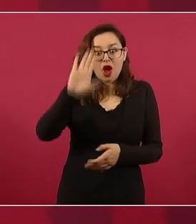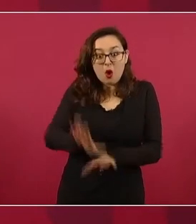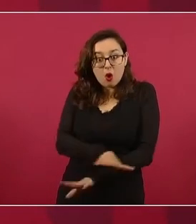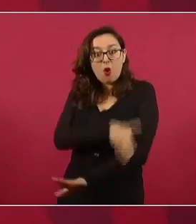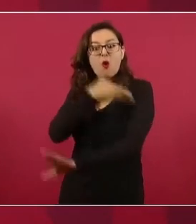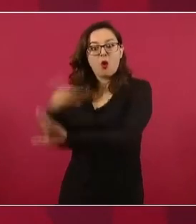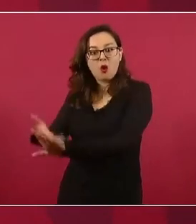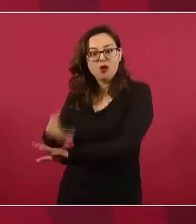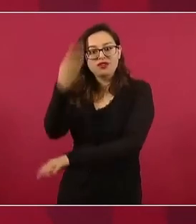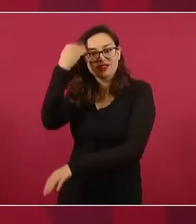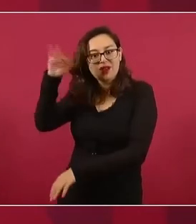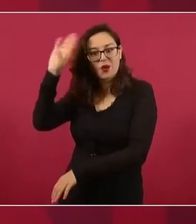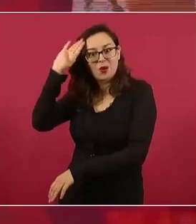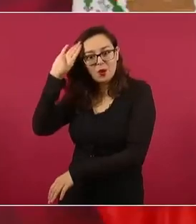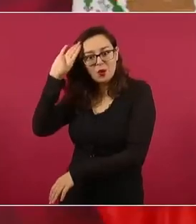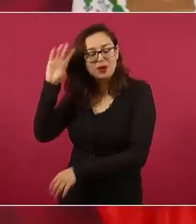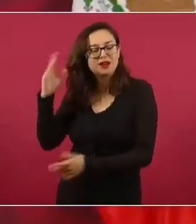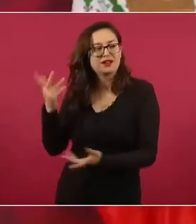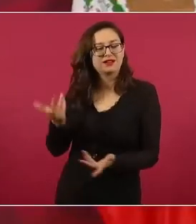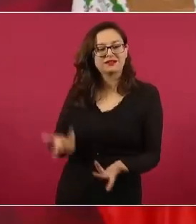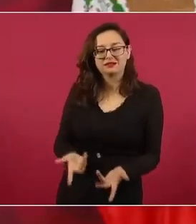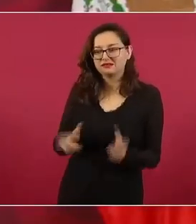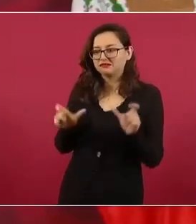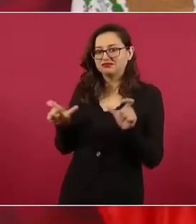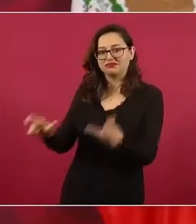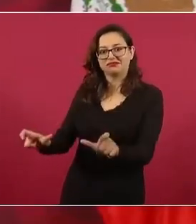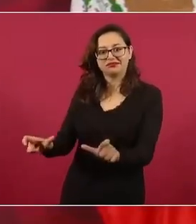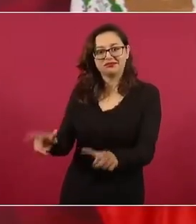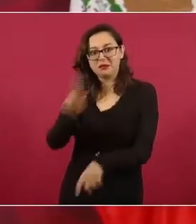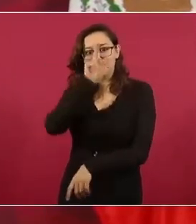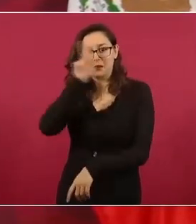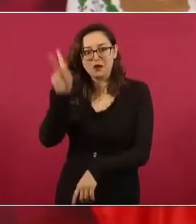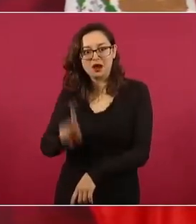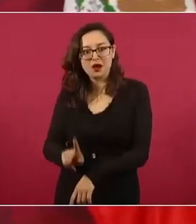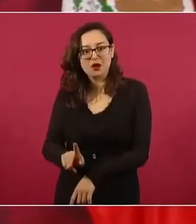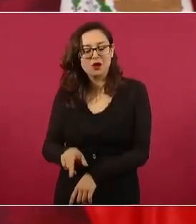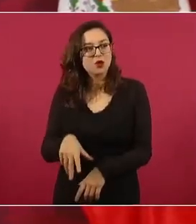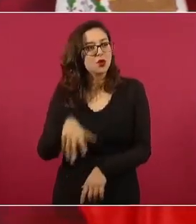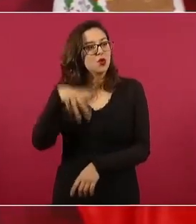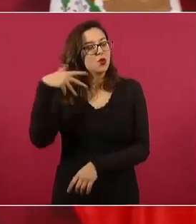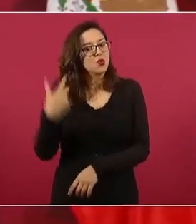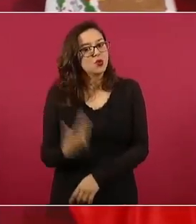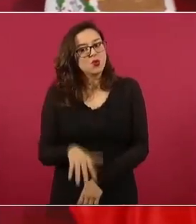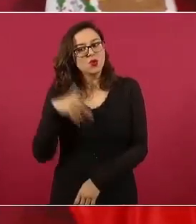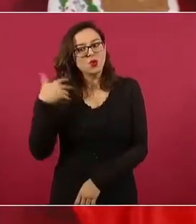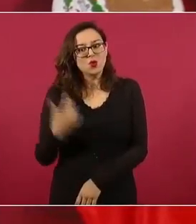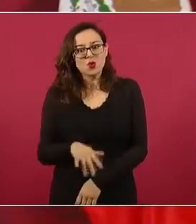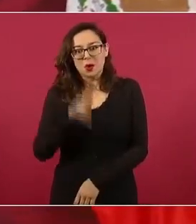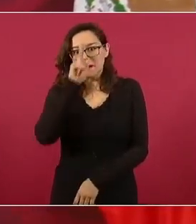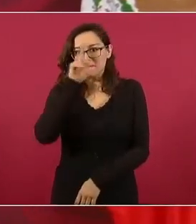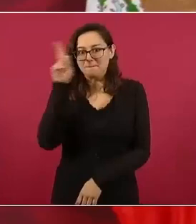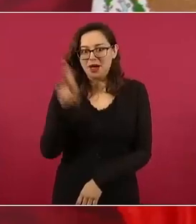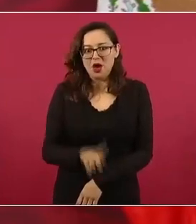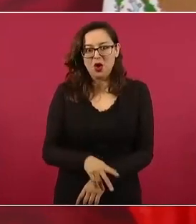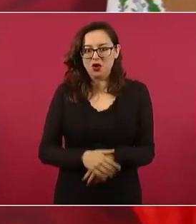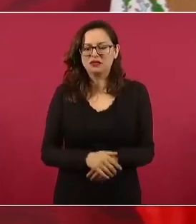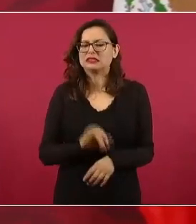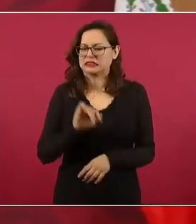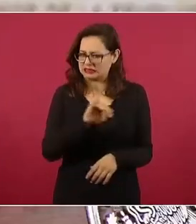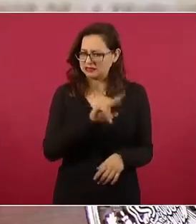Claro, es el gobierno de Estados Unidos pero por la presión que ejercen